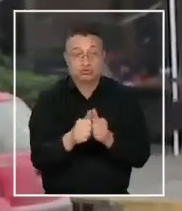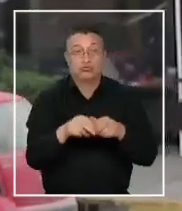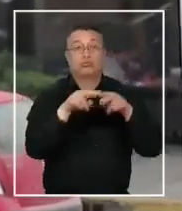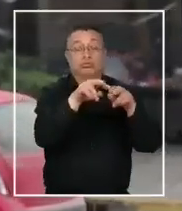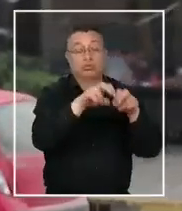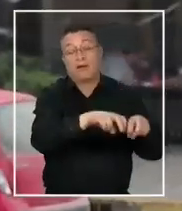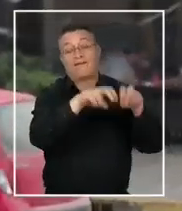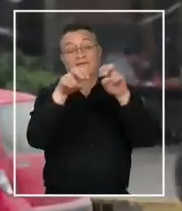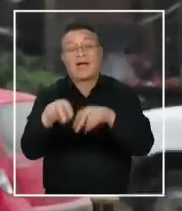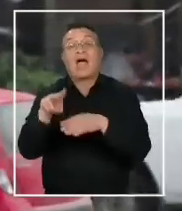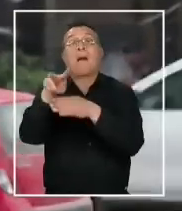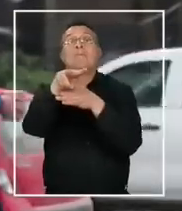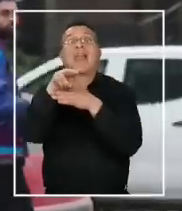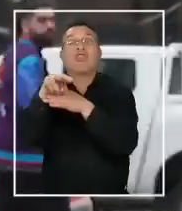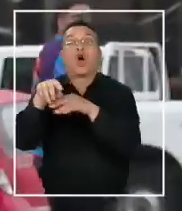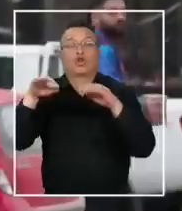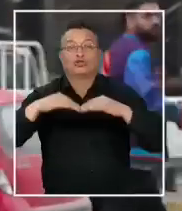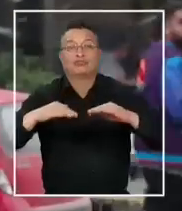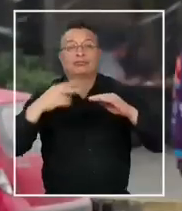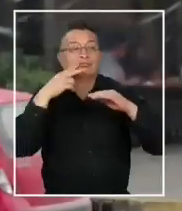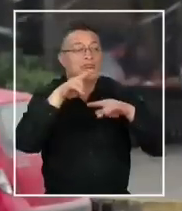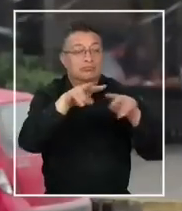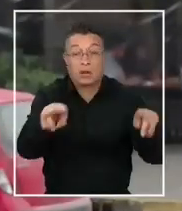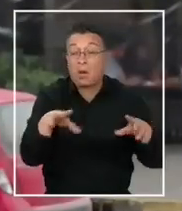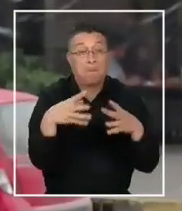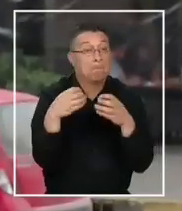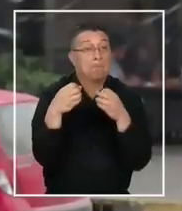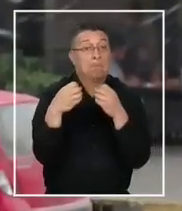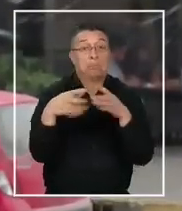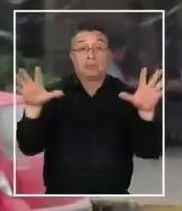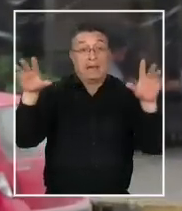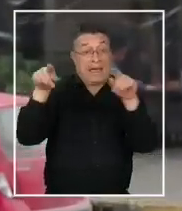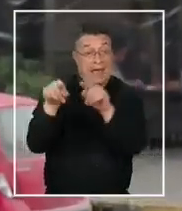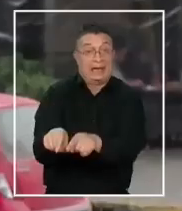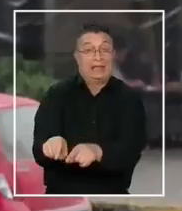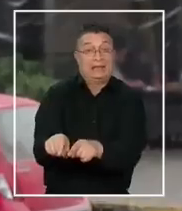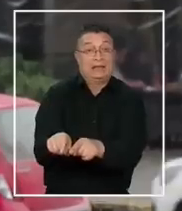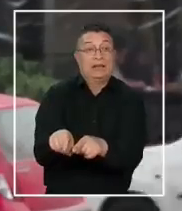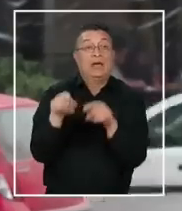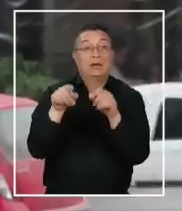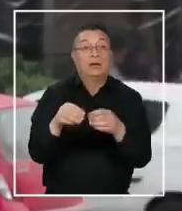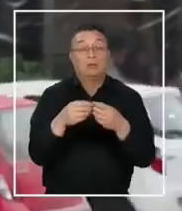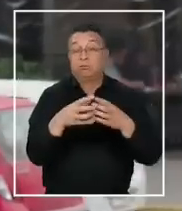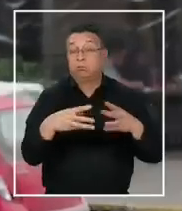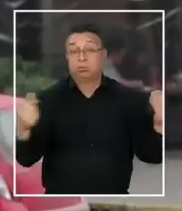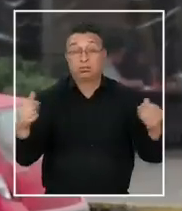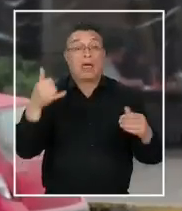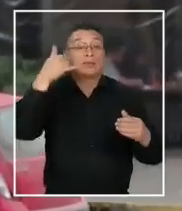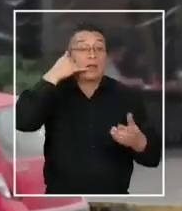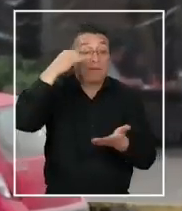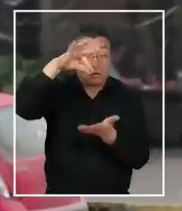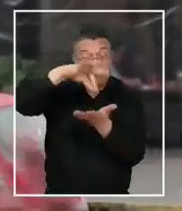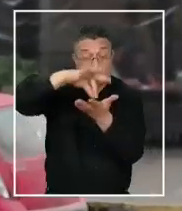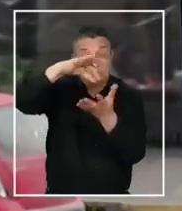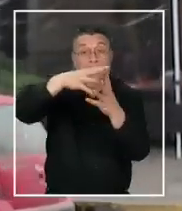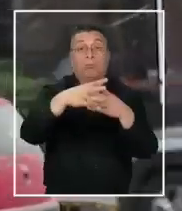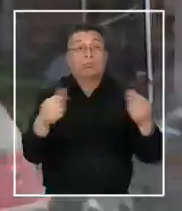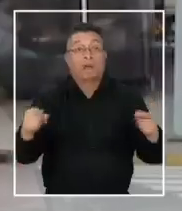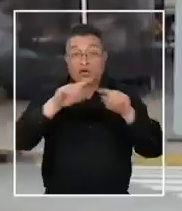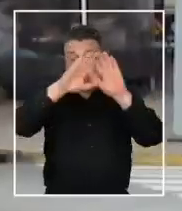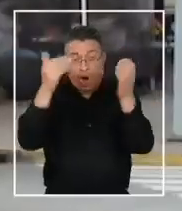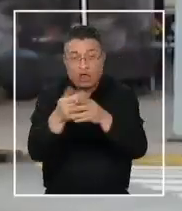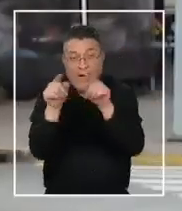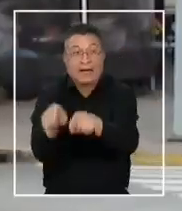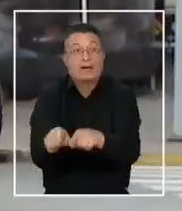en el mirador y ahí se pierde el rastro, ahí se pierde el rastro, ahí se pierde el rastro del teléfono y ahí se pierde